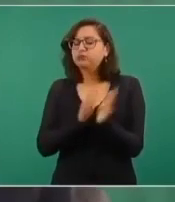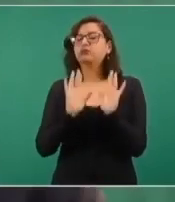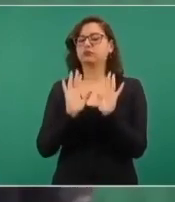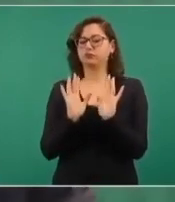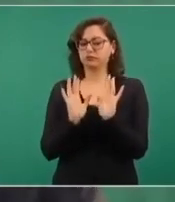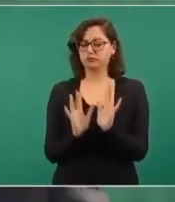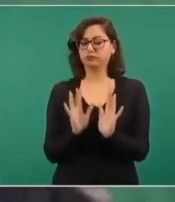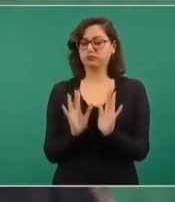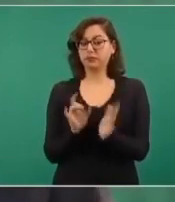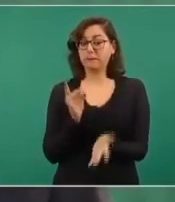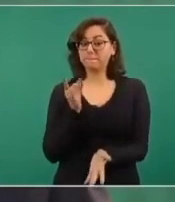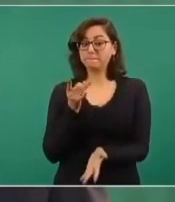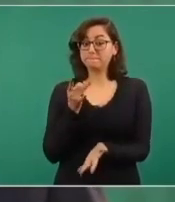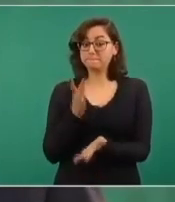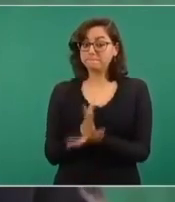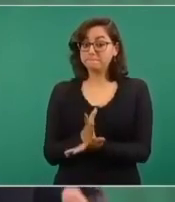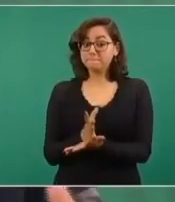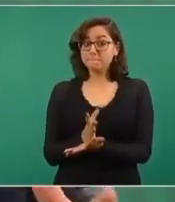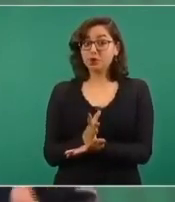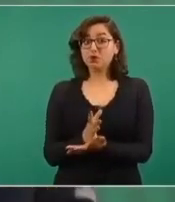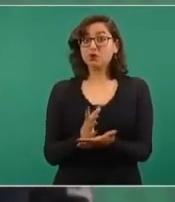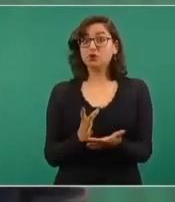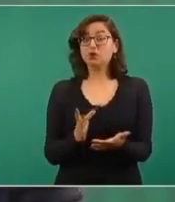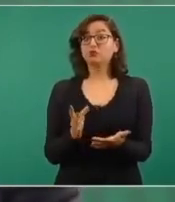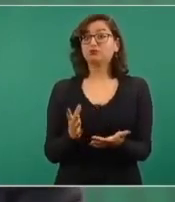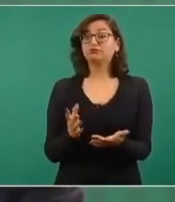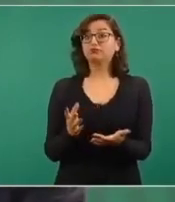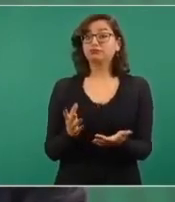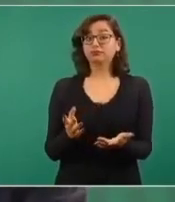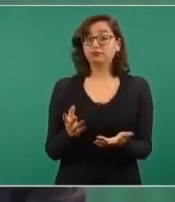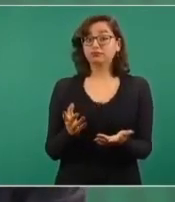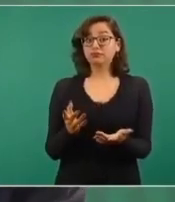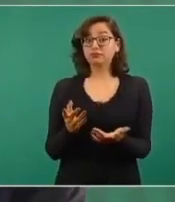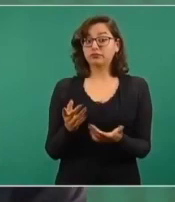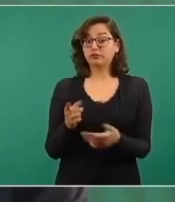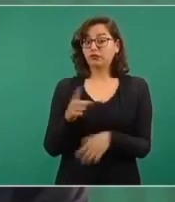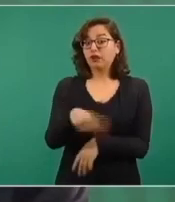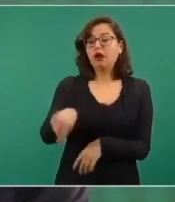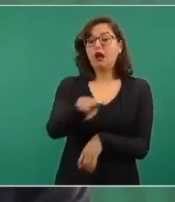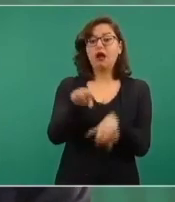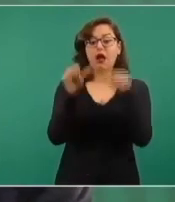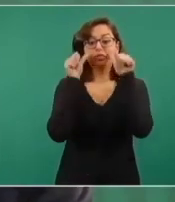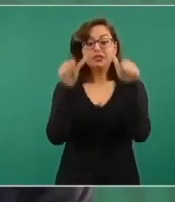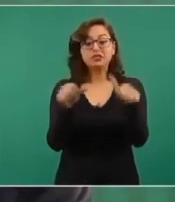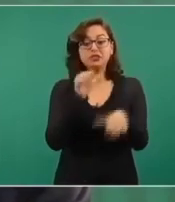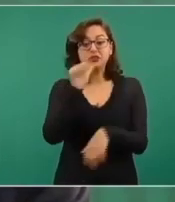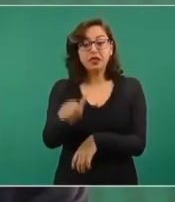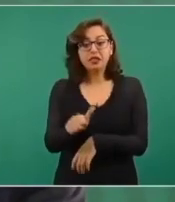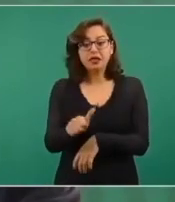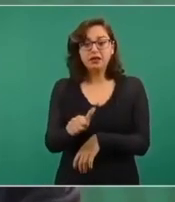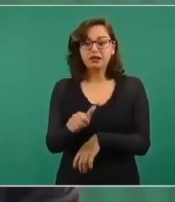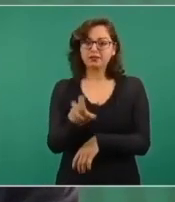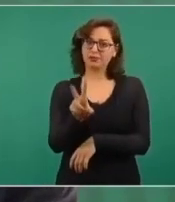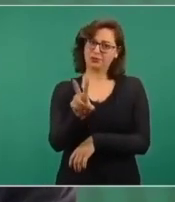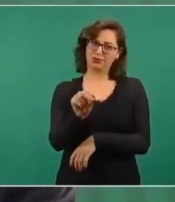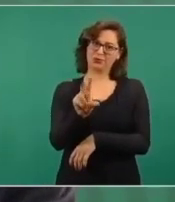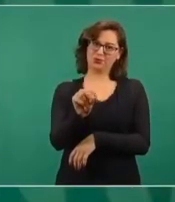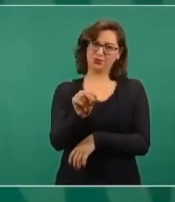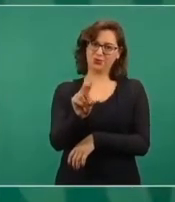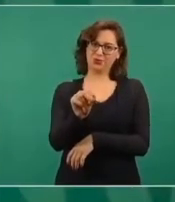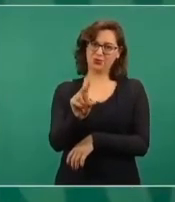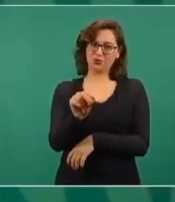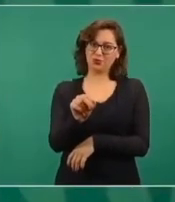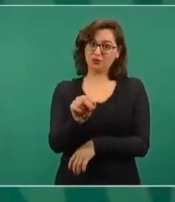solo de falta de atención de parte del gobierno.